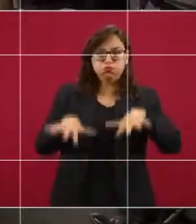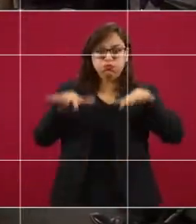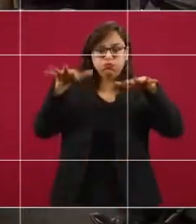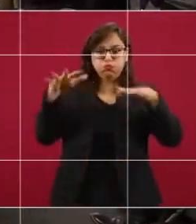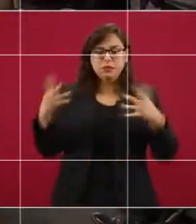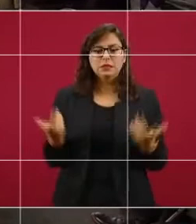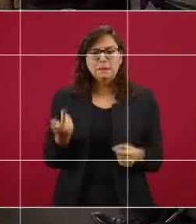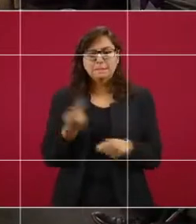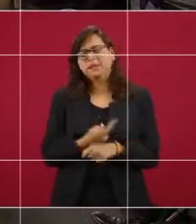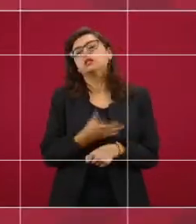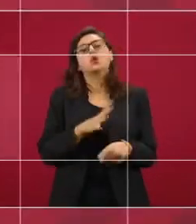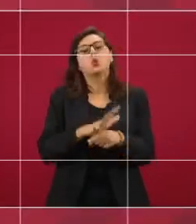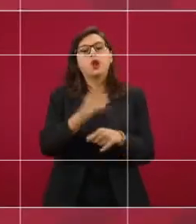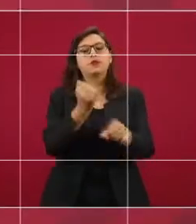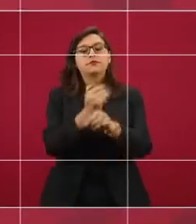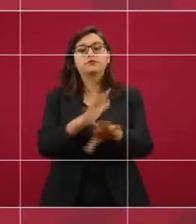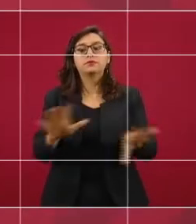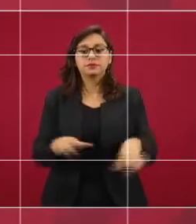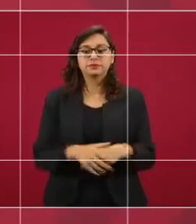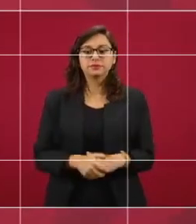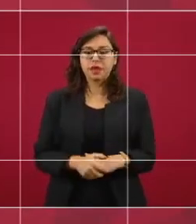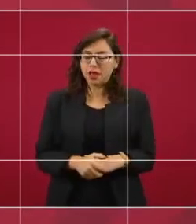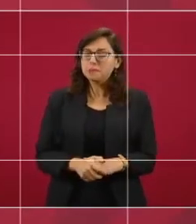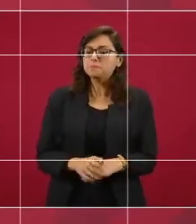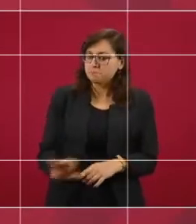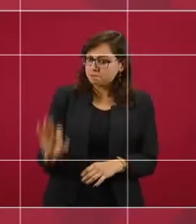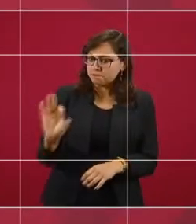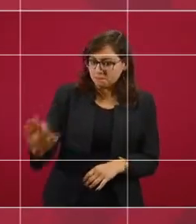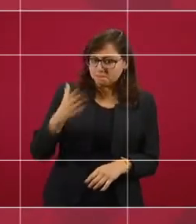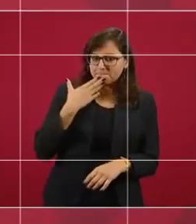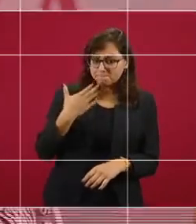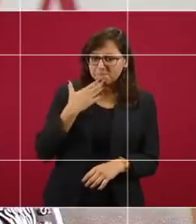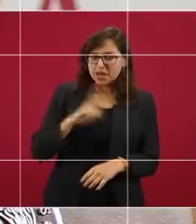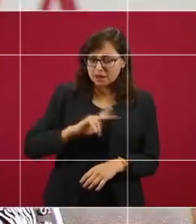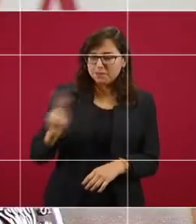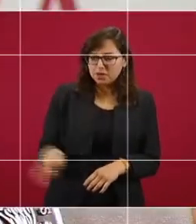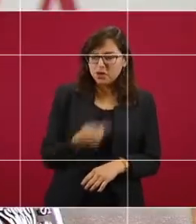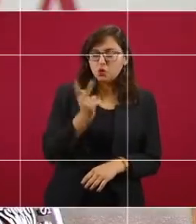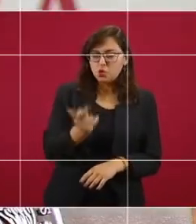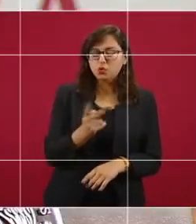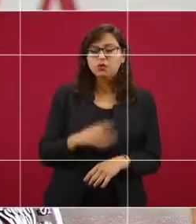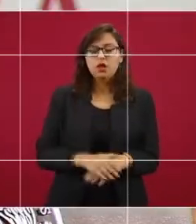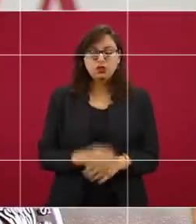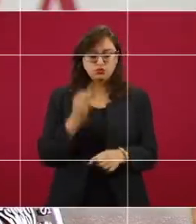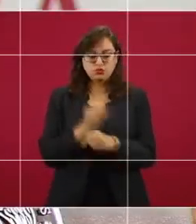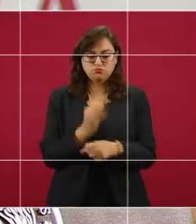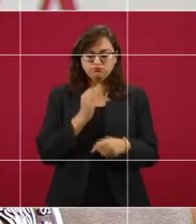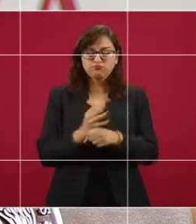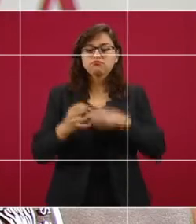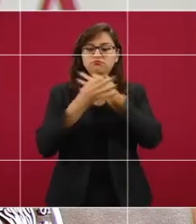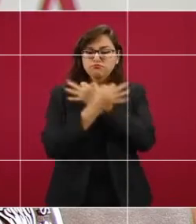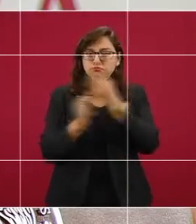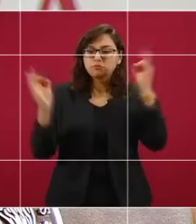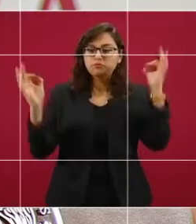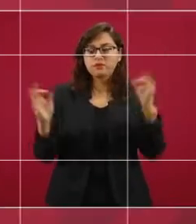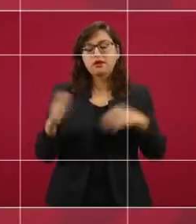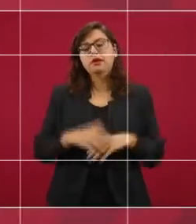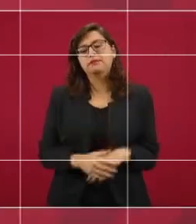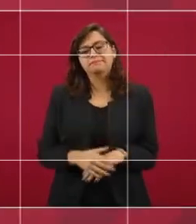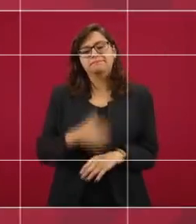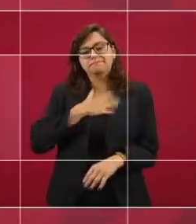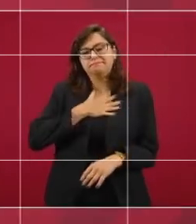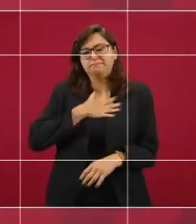¿Qué es el Quiero un mensaje a mis paisanos,